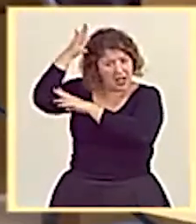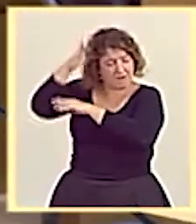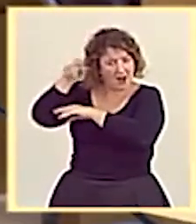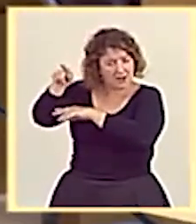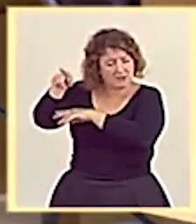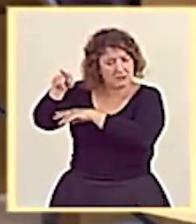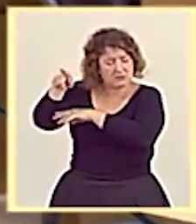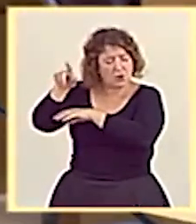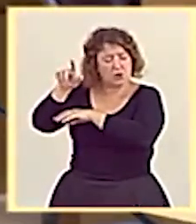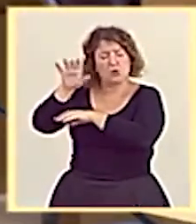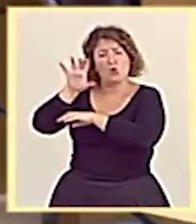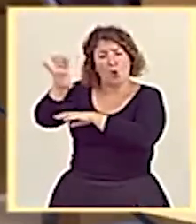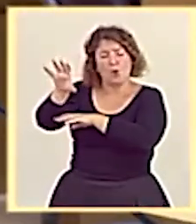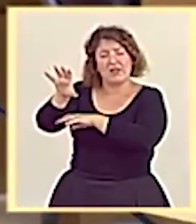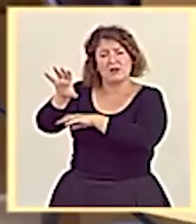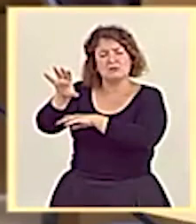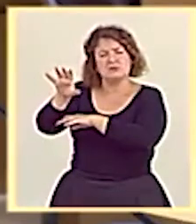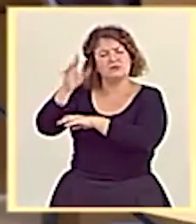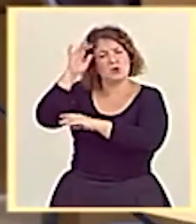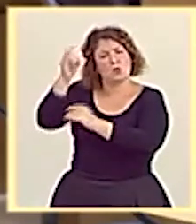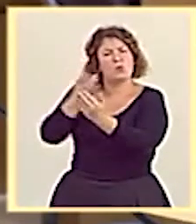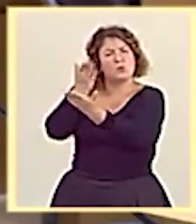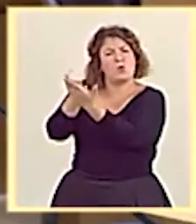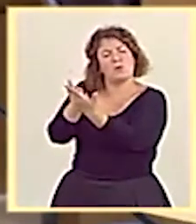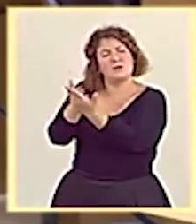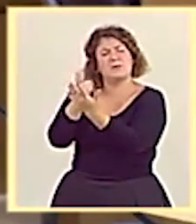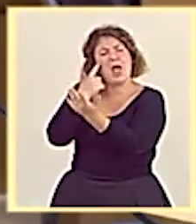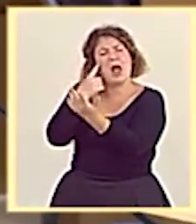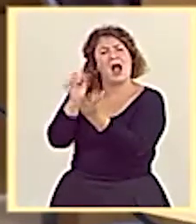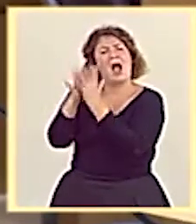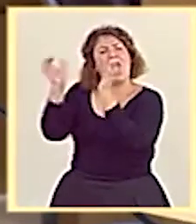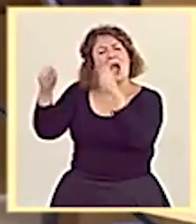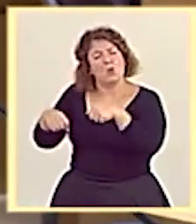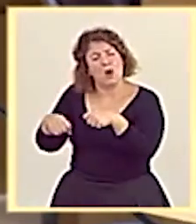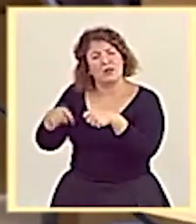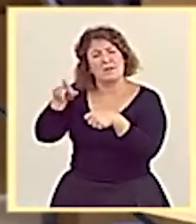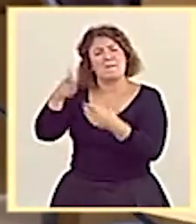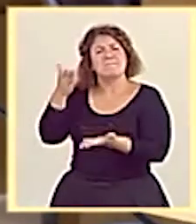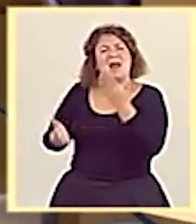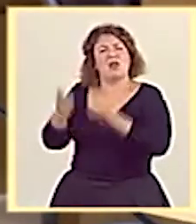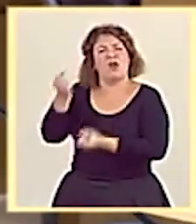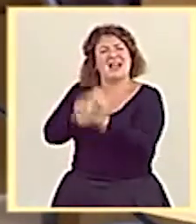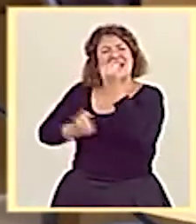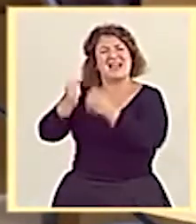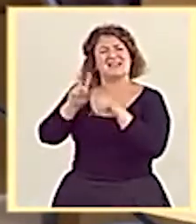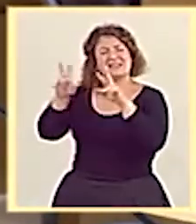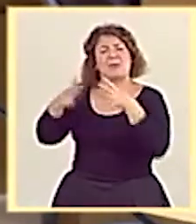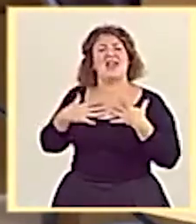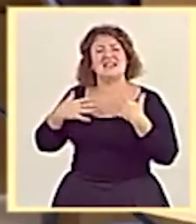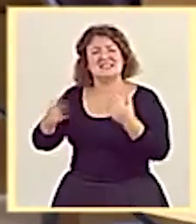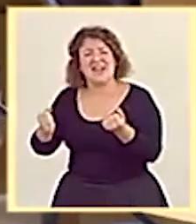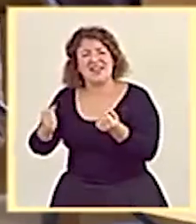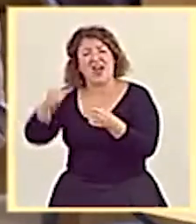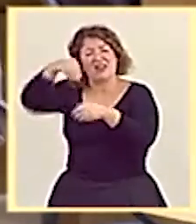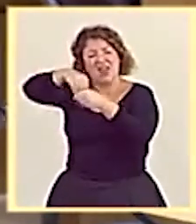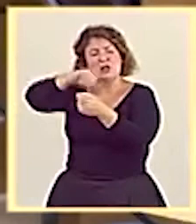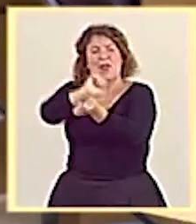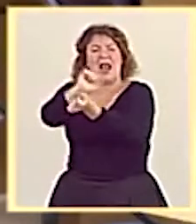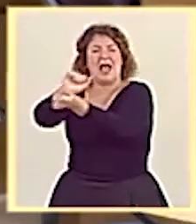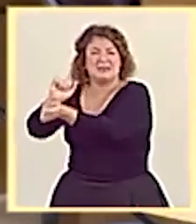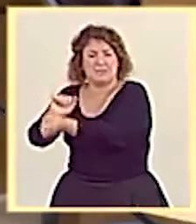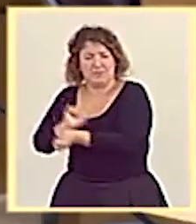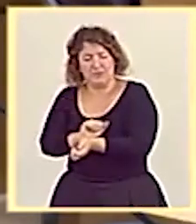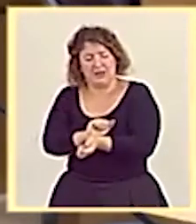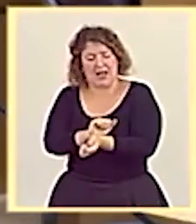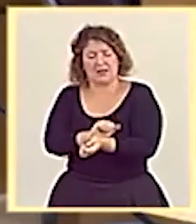Navarra, una propuesta sobre el acuerdo de traspaso y la valoración económica para la competencia en materia de sanidad penitenciaria. Por tanto,